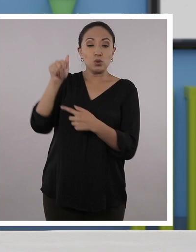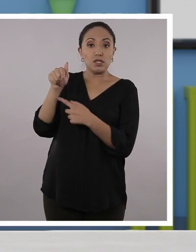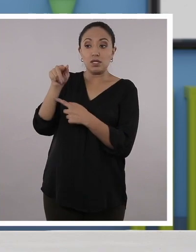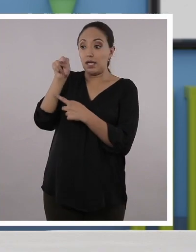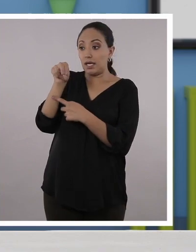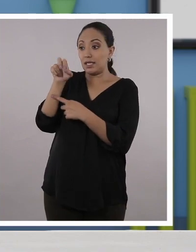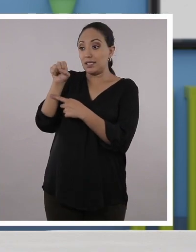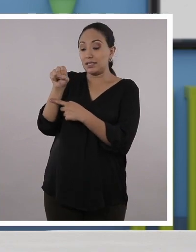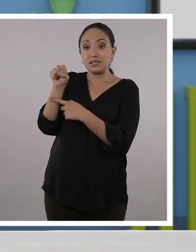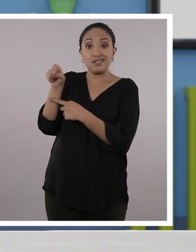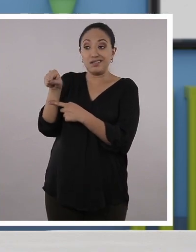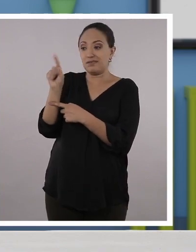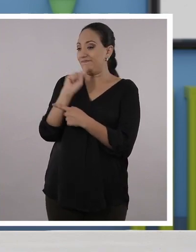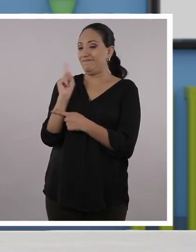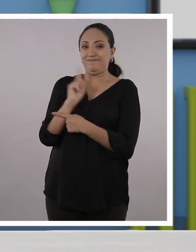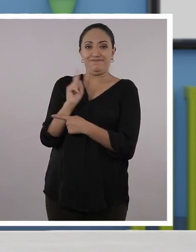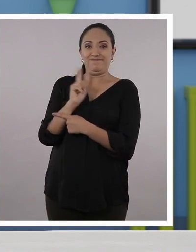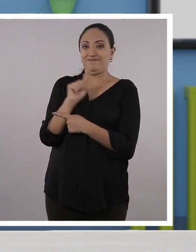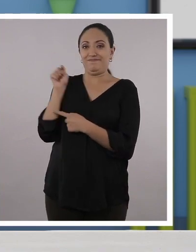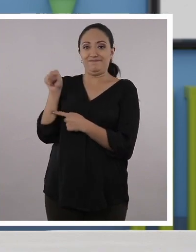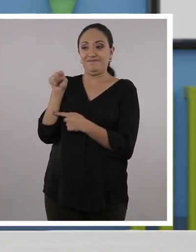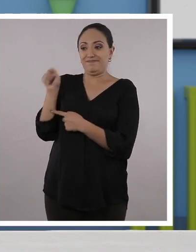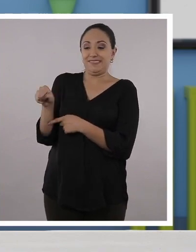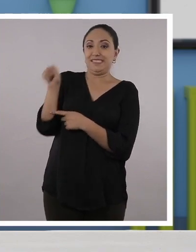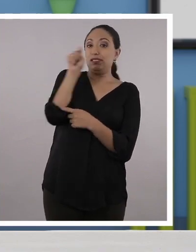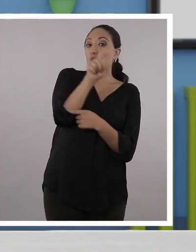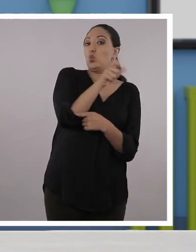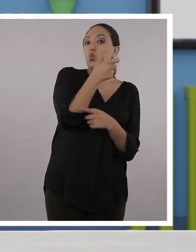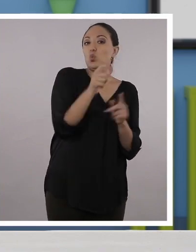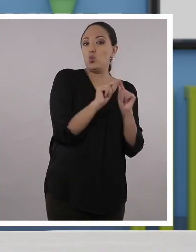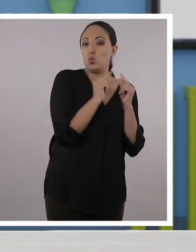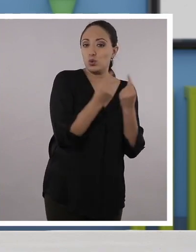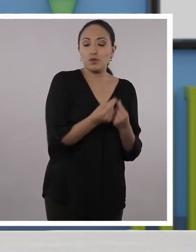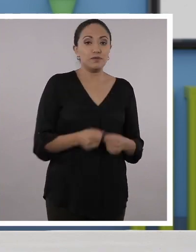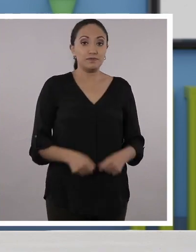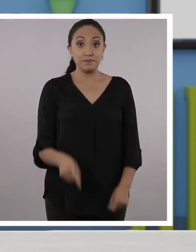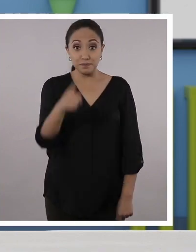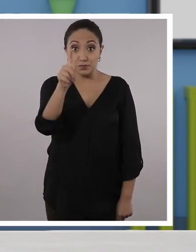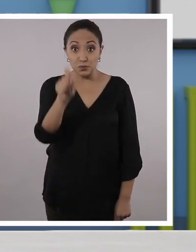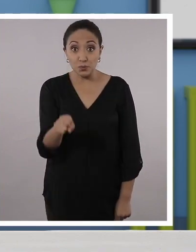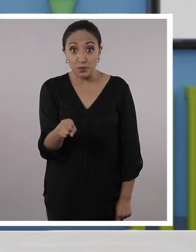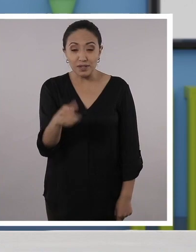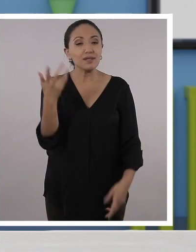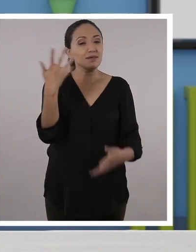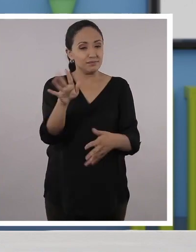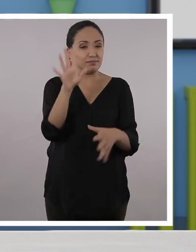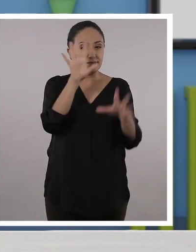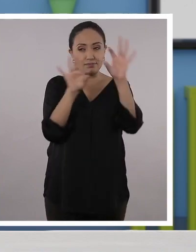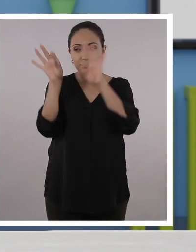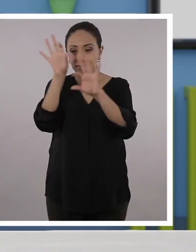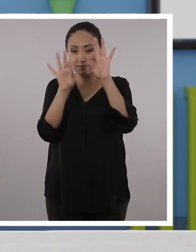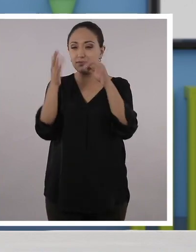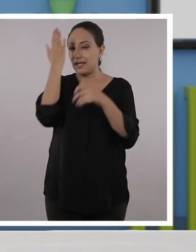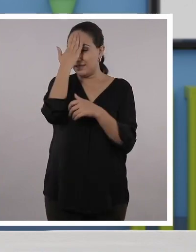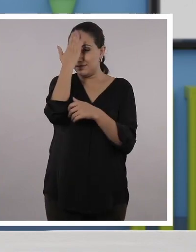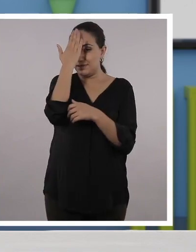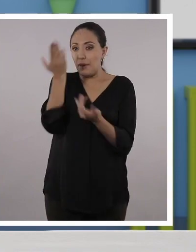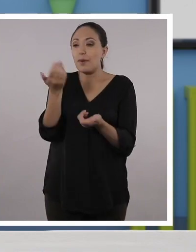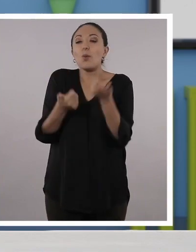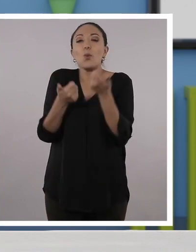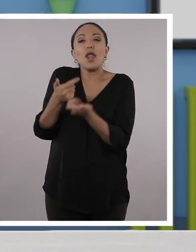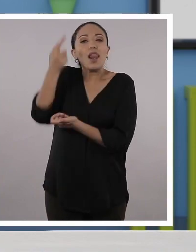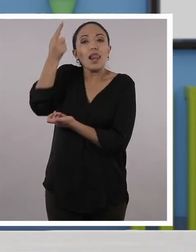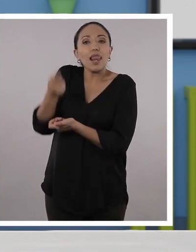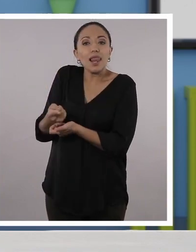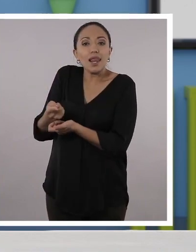en N-S o vocal. Entonces, esta es una palabra... Aguda. Exactamente. Chicos y chicas, creo que ustedes ya adivinaron cuál no pertenece a